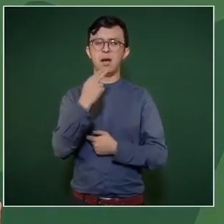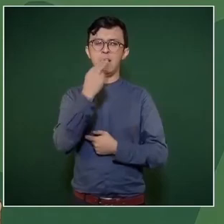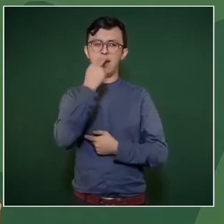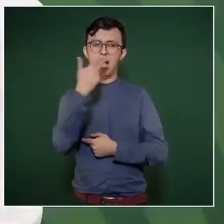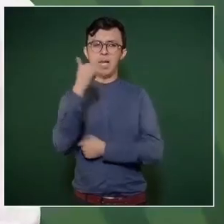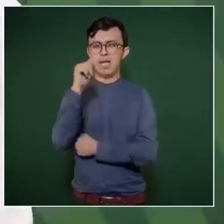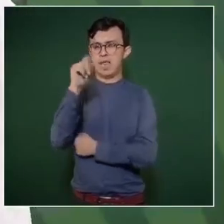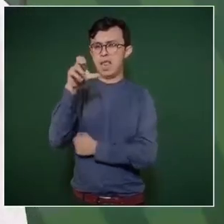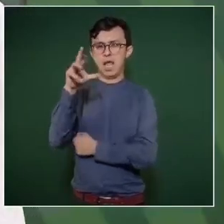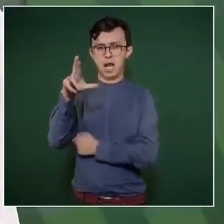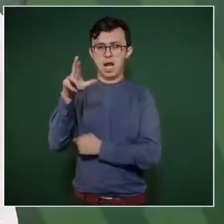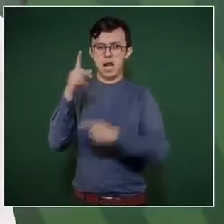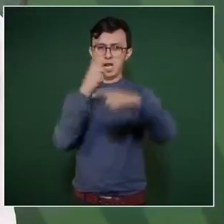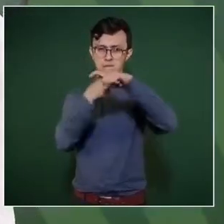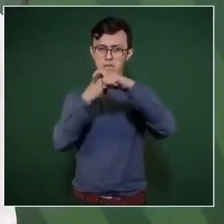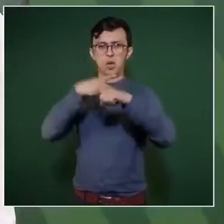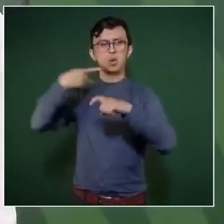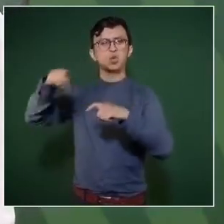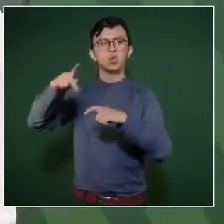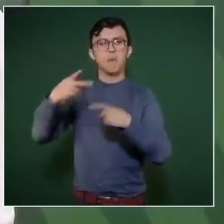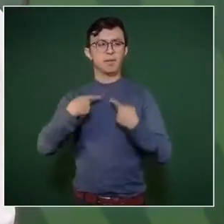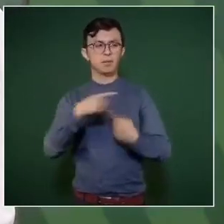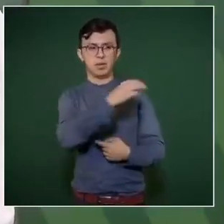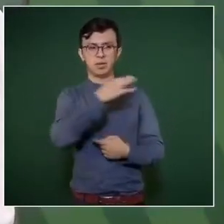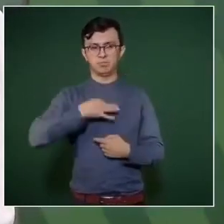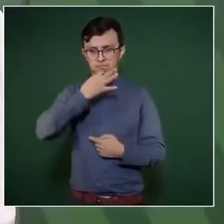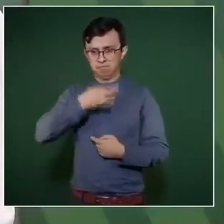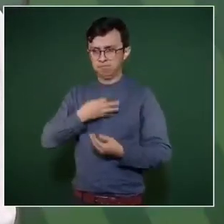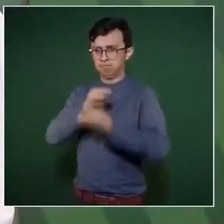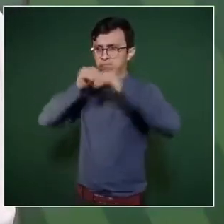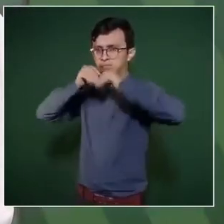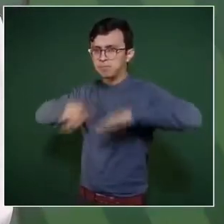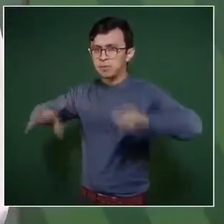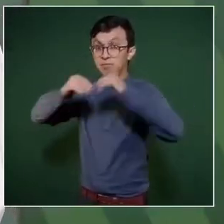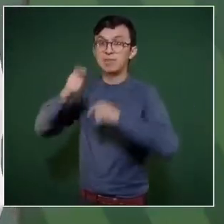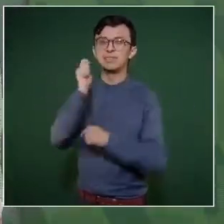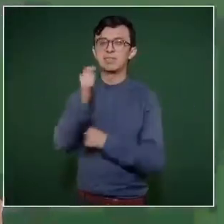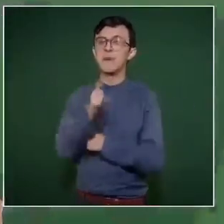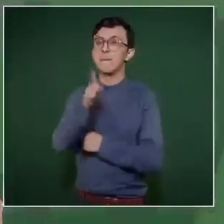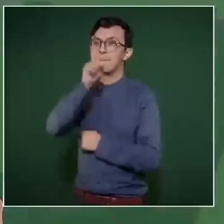que una mentira que se repite muchas veces puede convertirse en verdad.